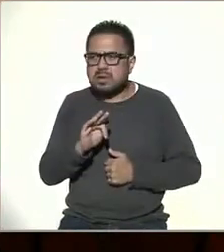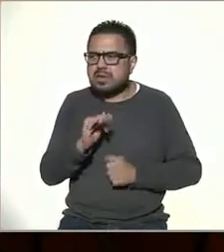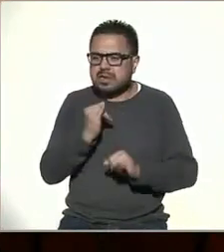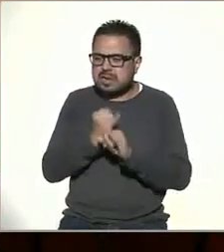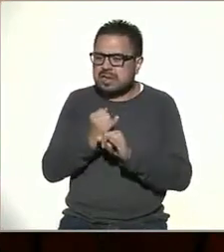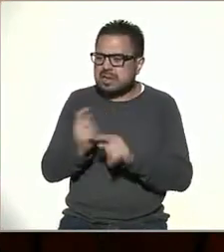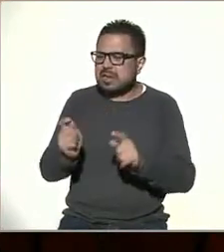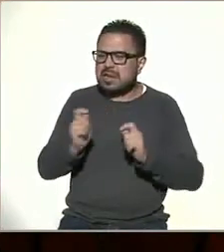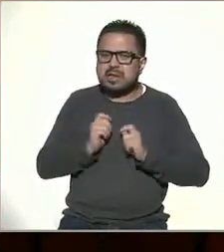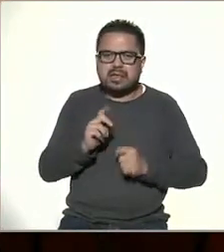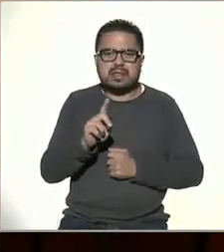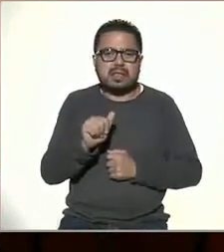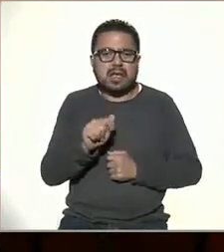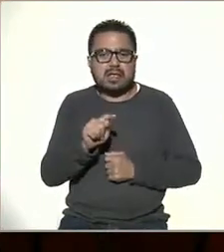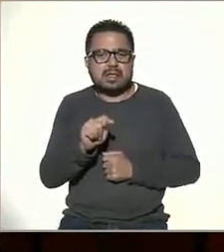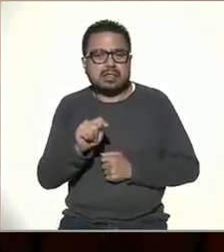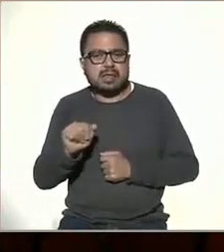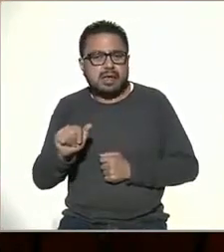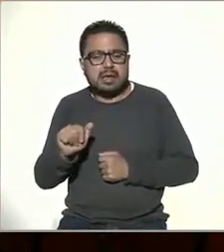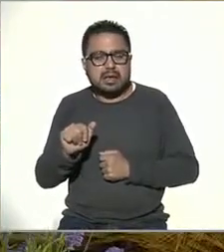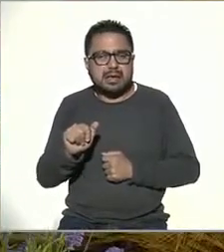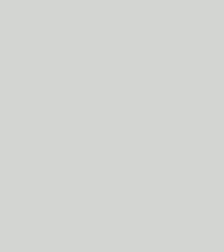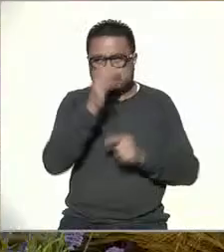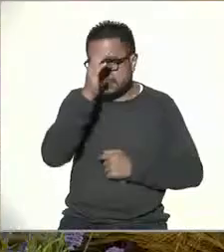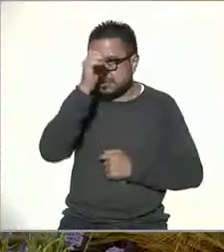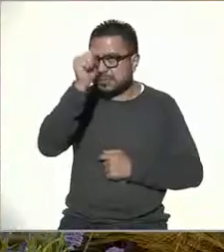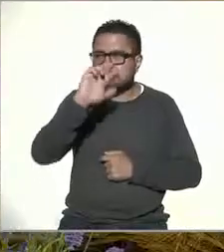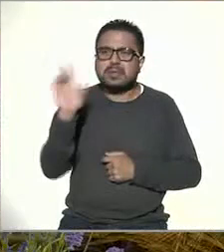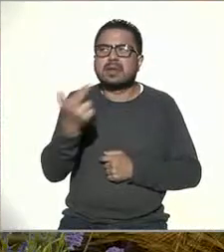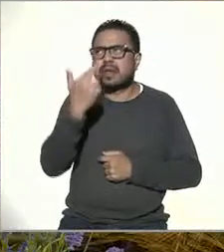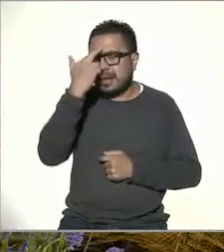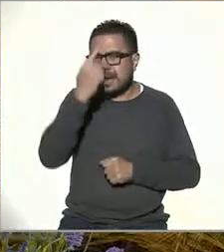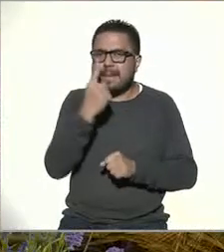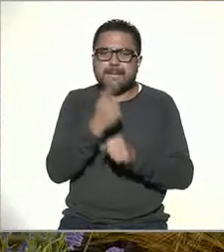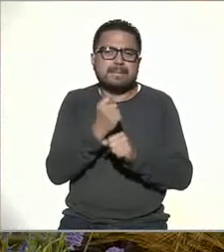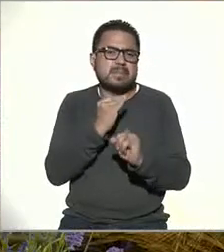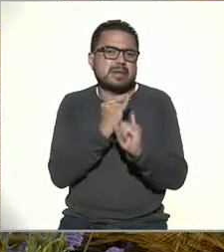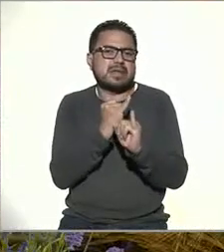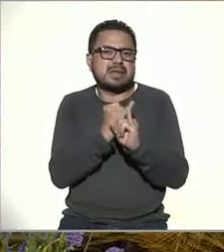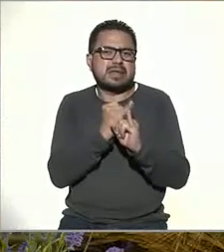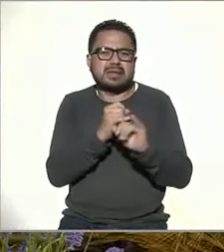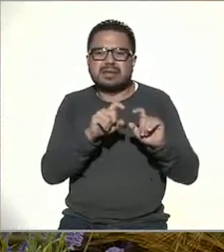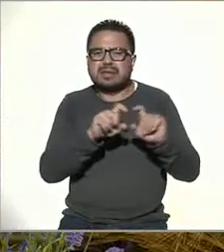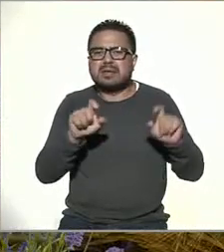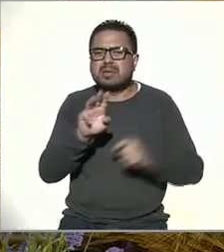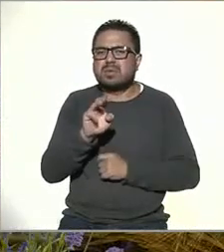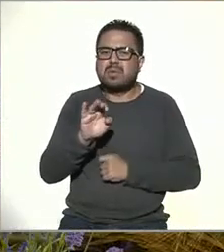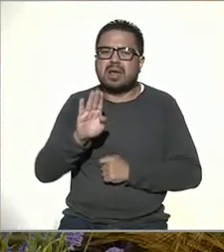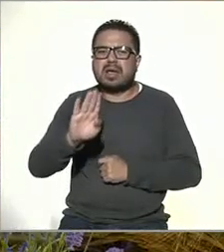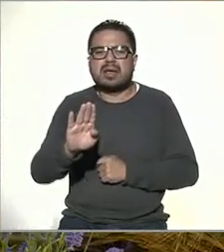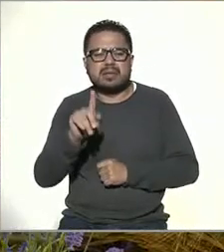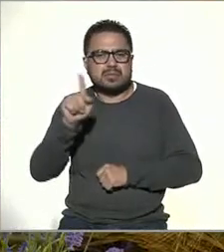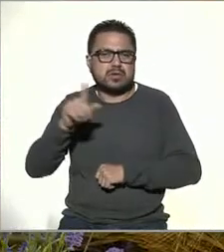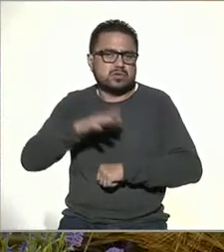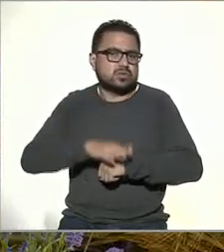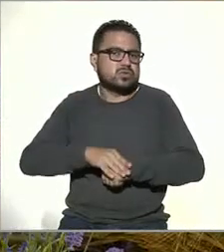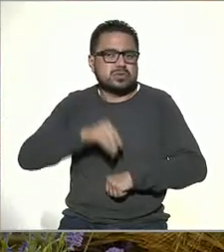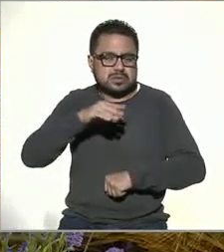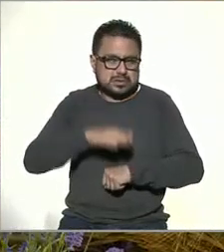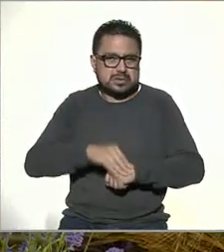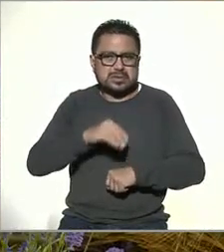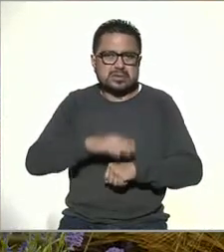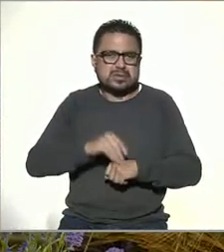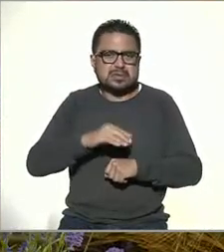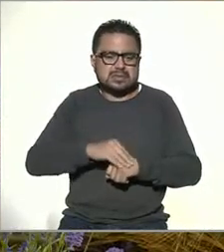internet data data es más información entonces es más poder la primera página web en internet era del CERN en Suiza ¿no? entonces